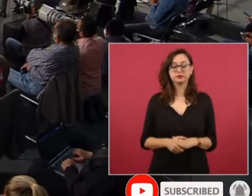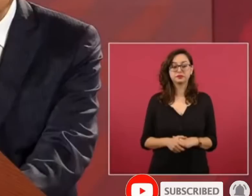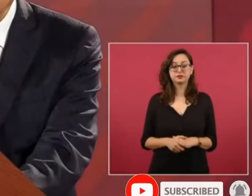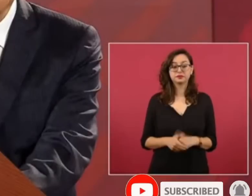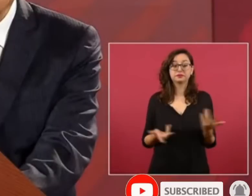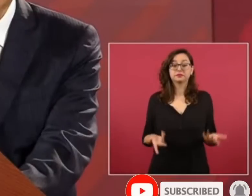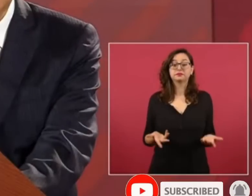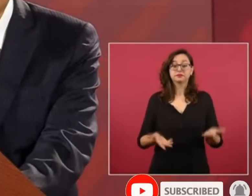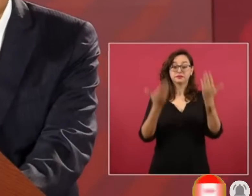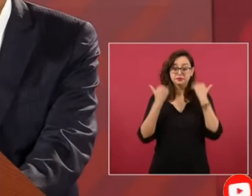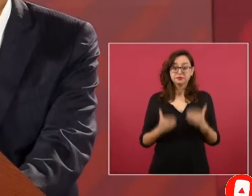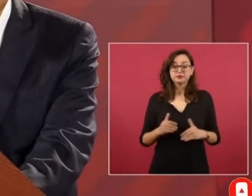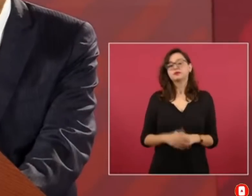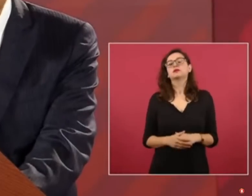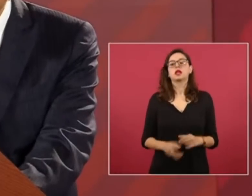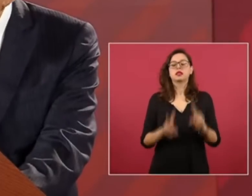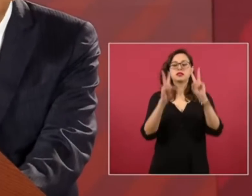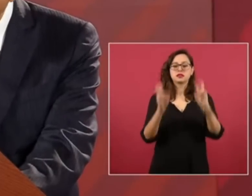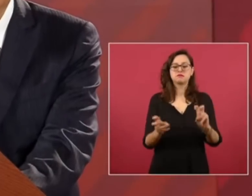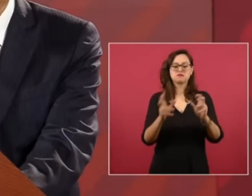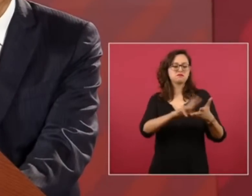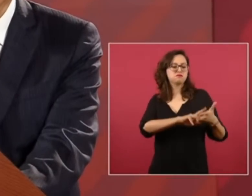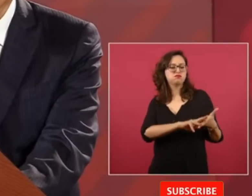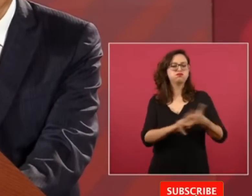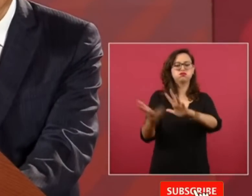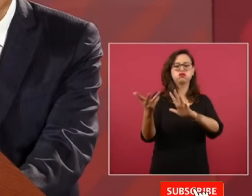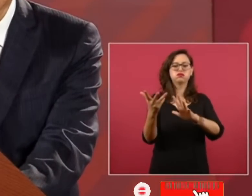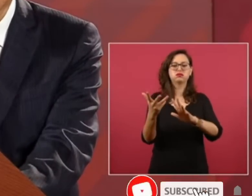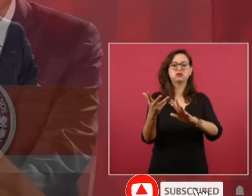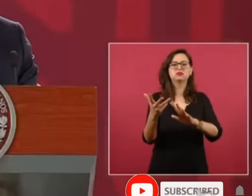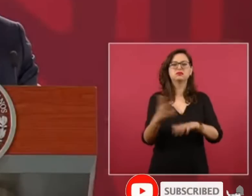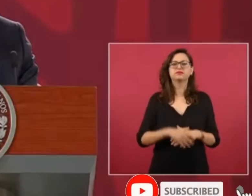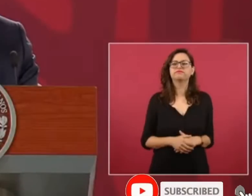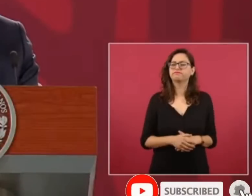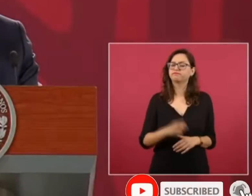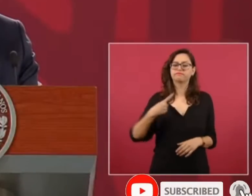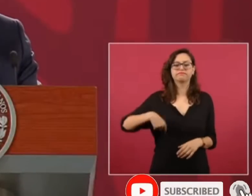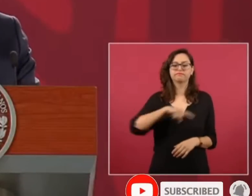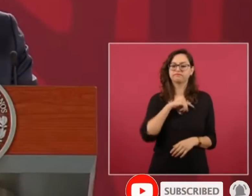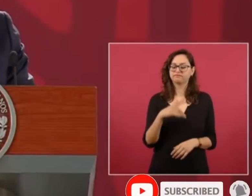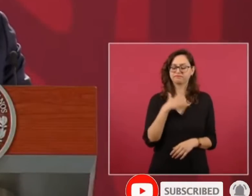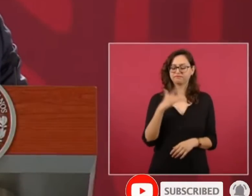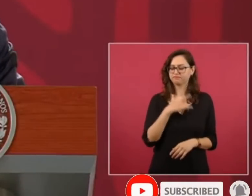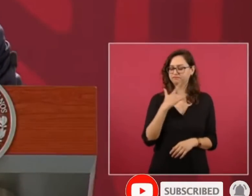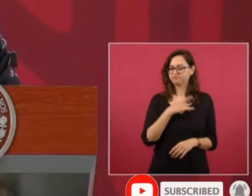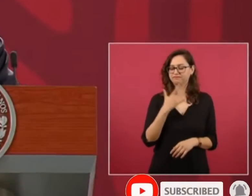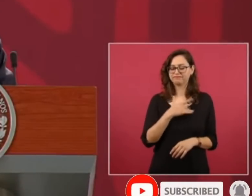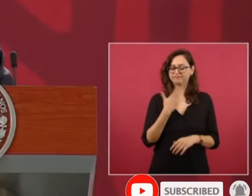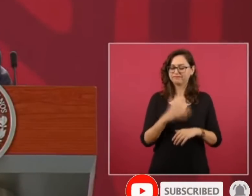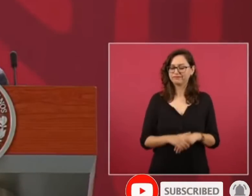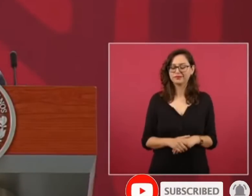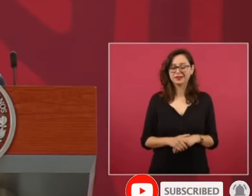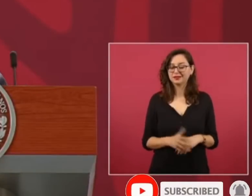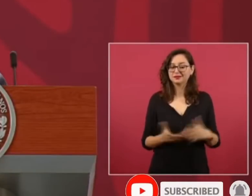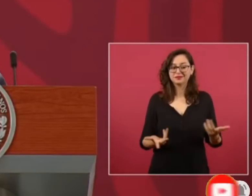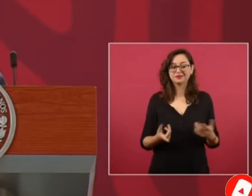nosotros estamos convencidos de que no se puede enfrentar